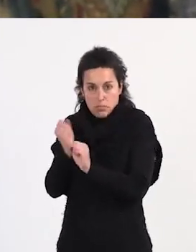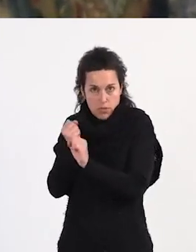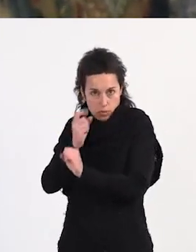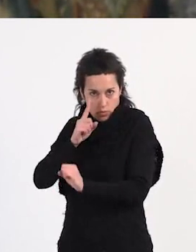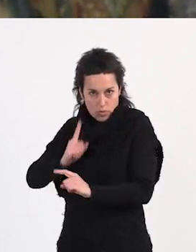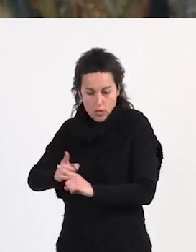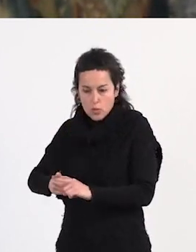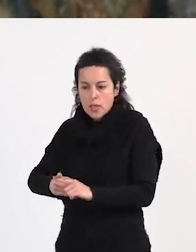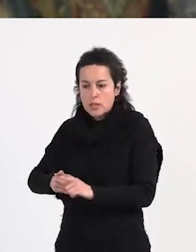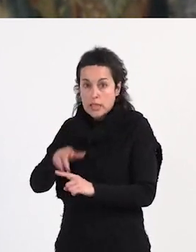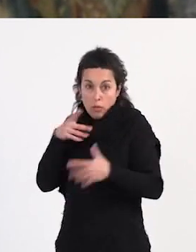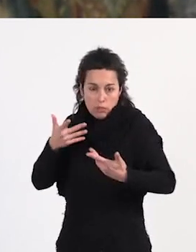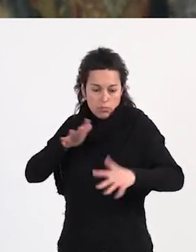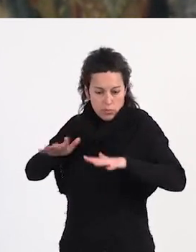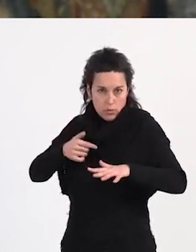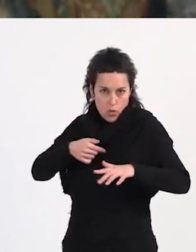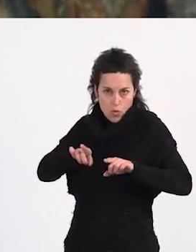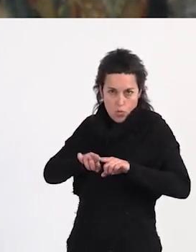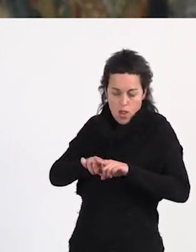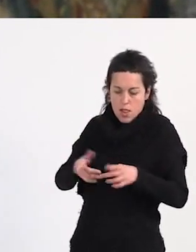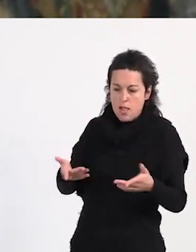somos trabajadoras sexuales en activo, como es mi caso,